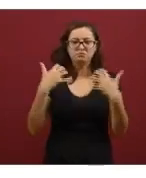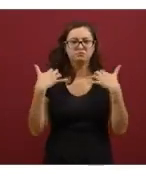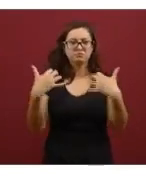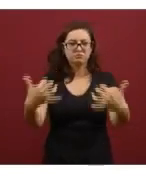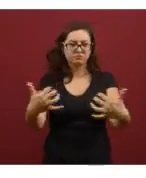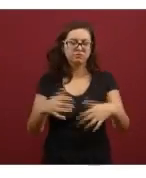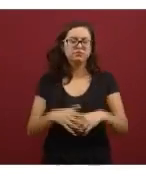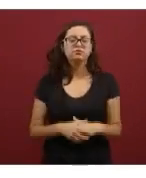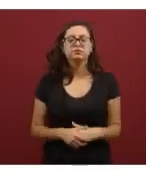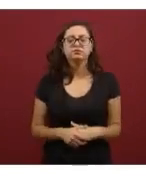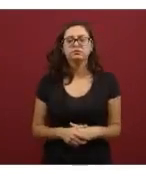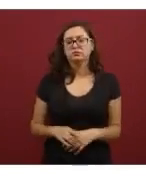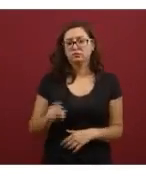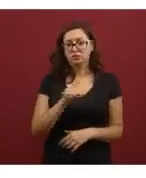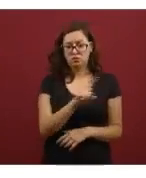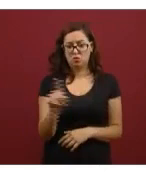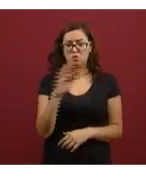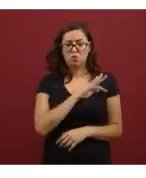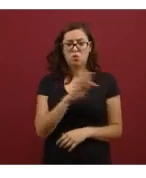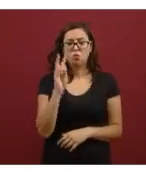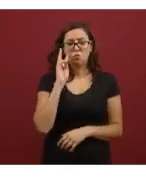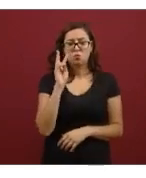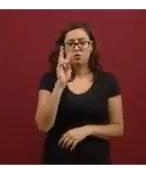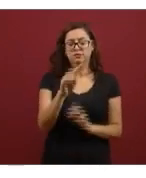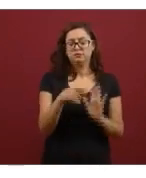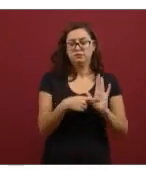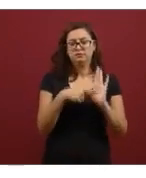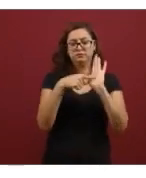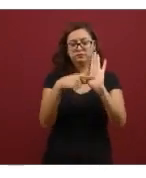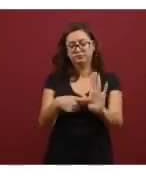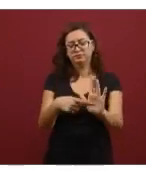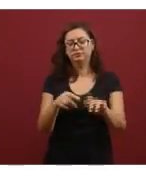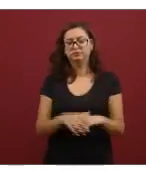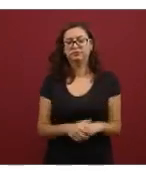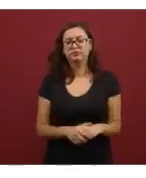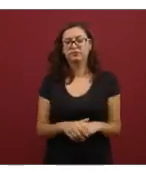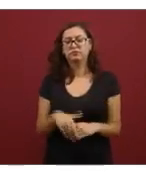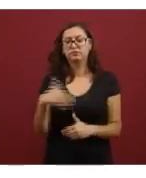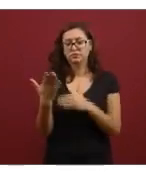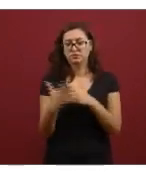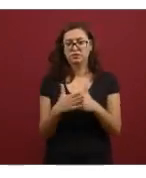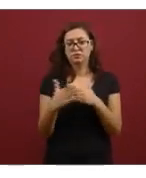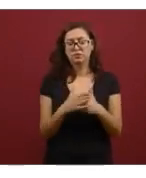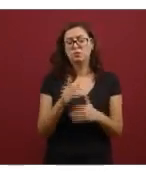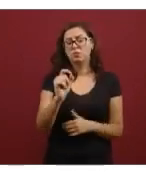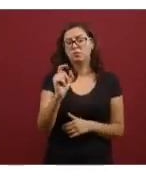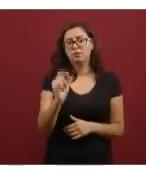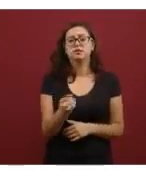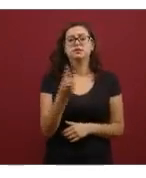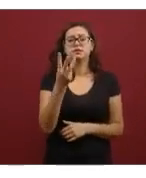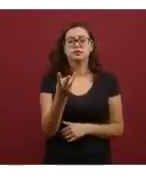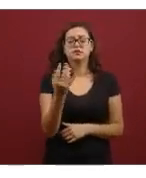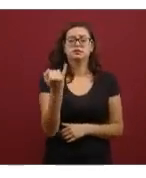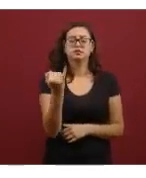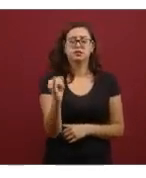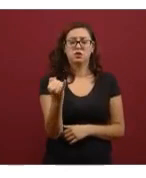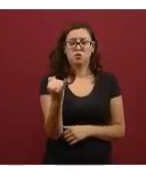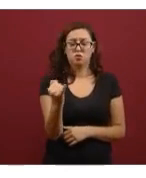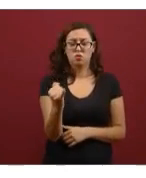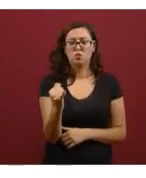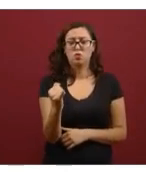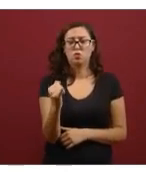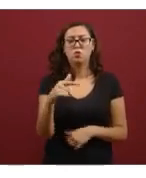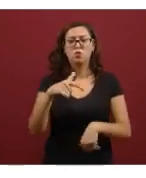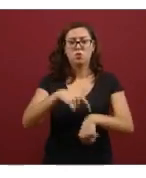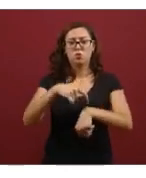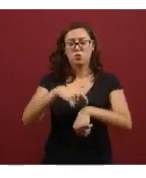Como ustedes pueden ver en la exposición, la subasta será el próximo domingo 23 del presente mes, a